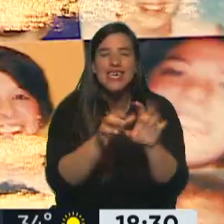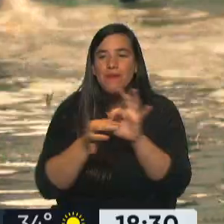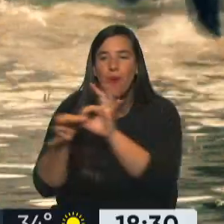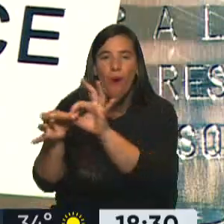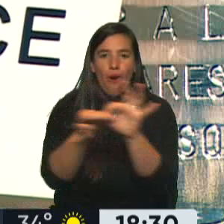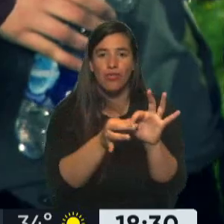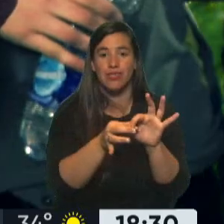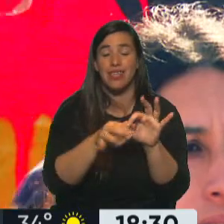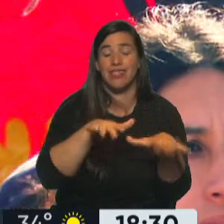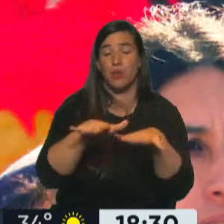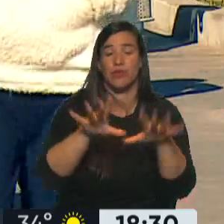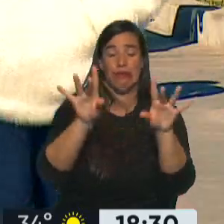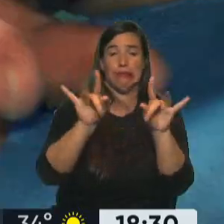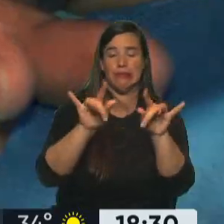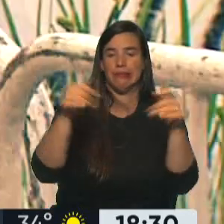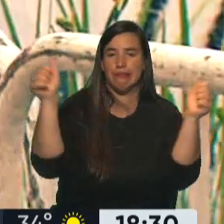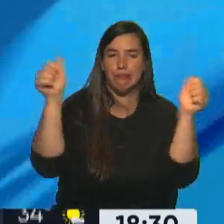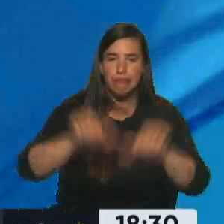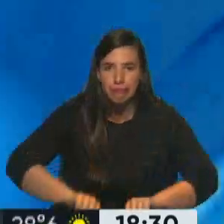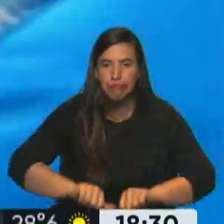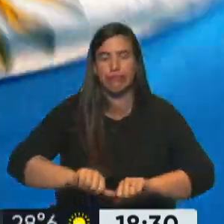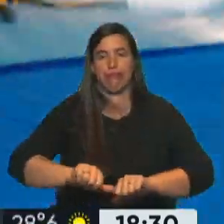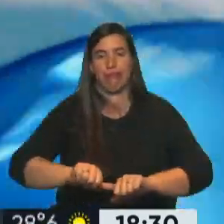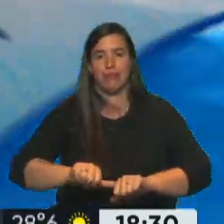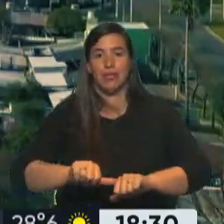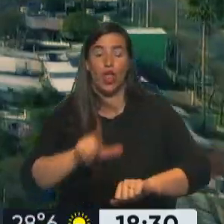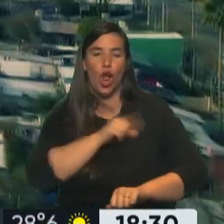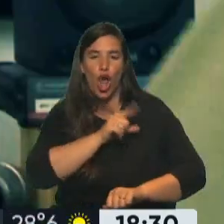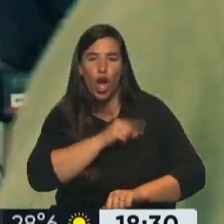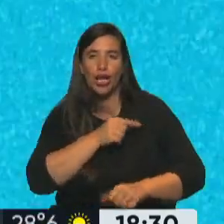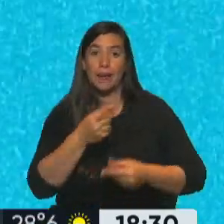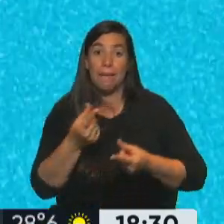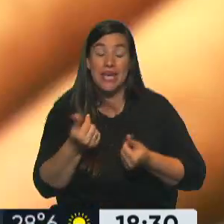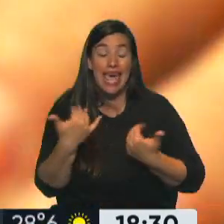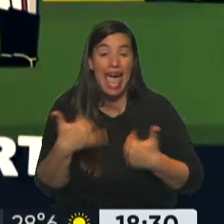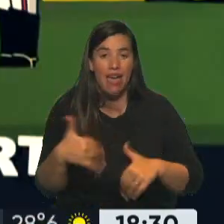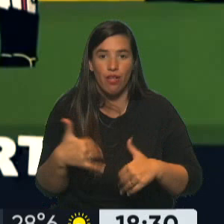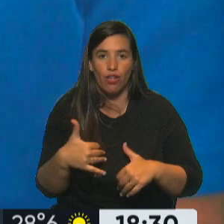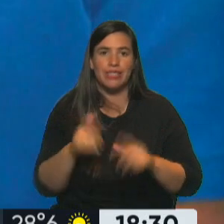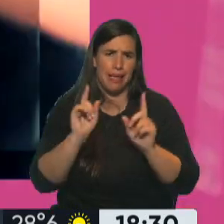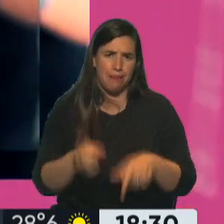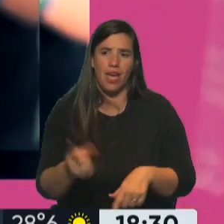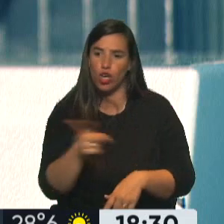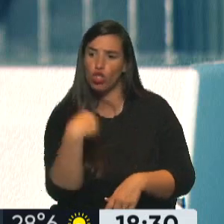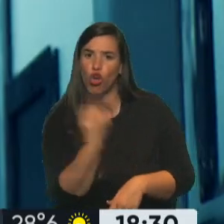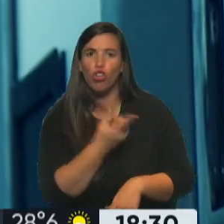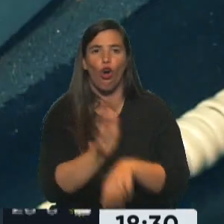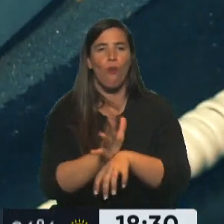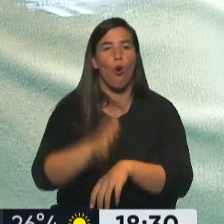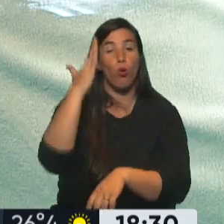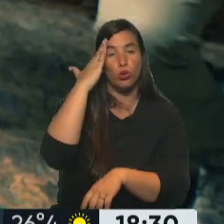caídas, dolores, temores y quimeras. Somos cultura, entretenimiento,